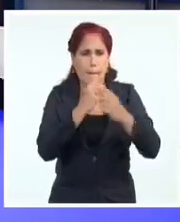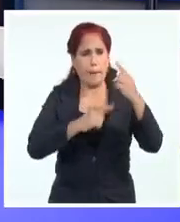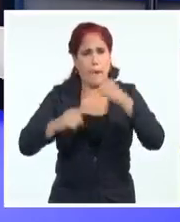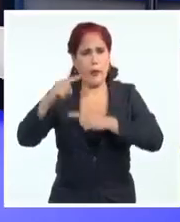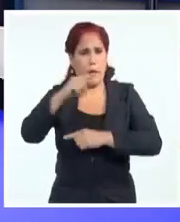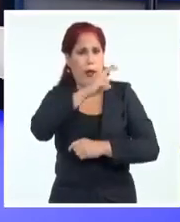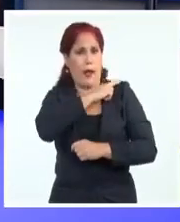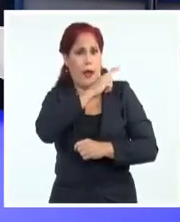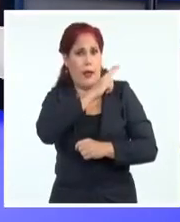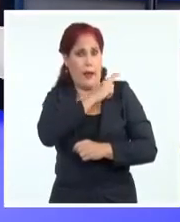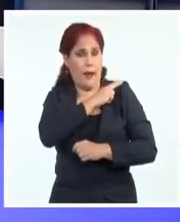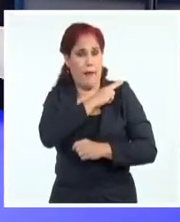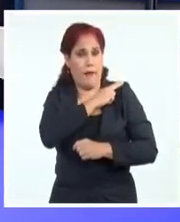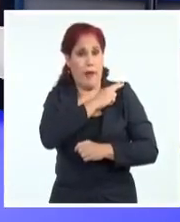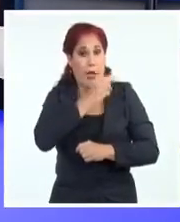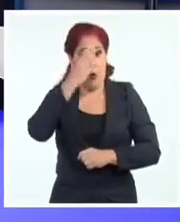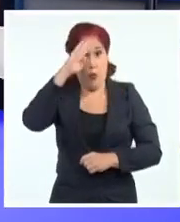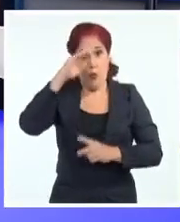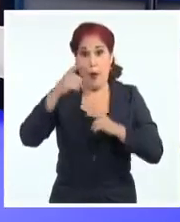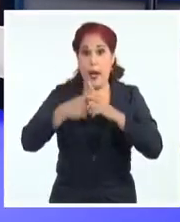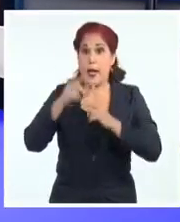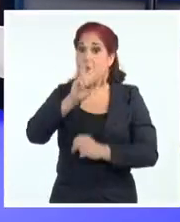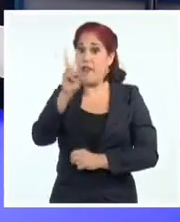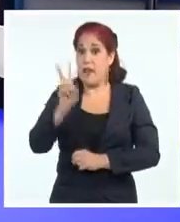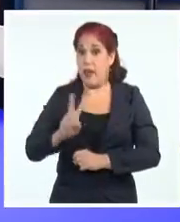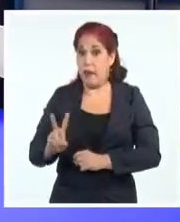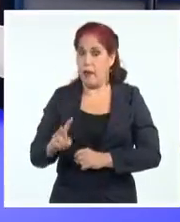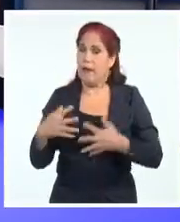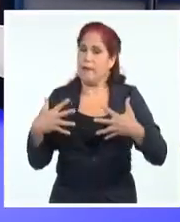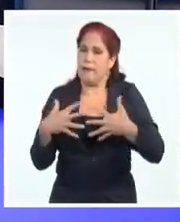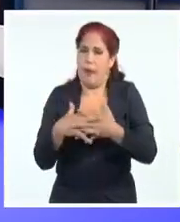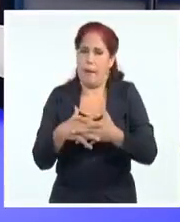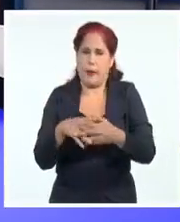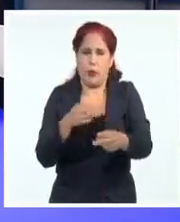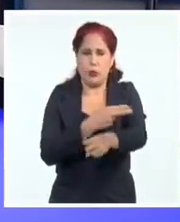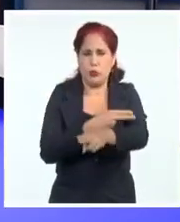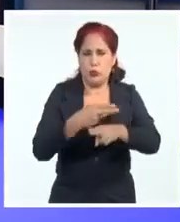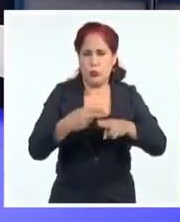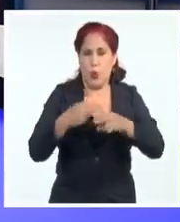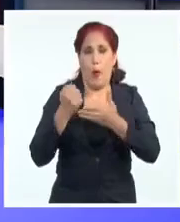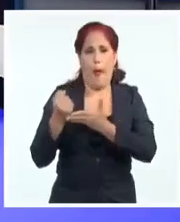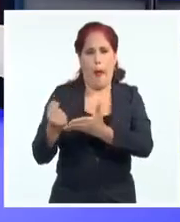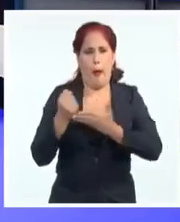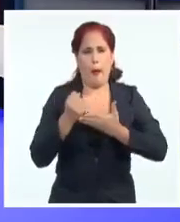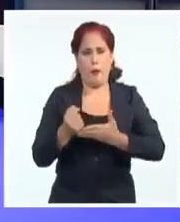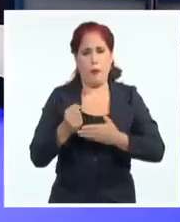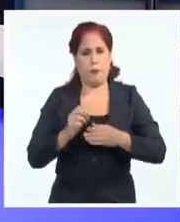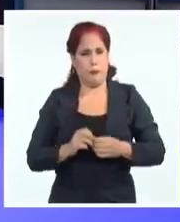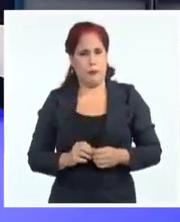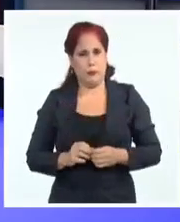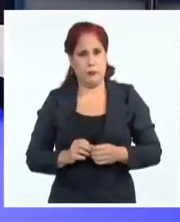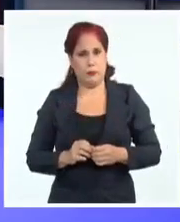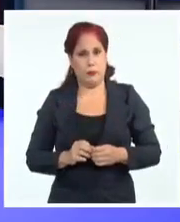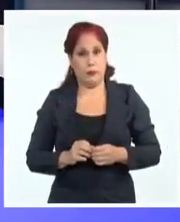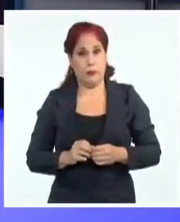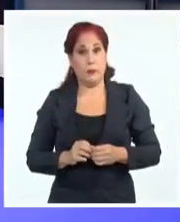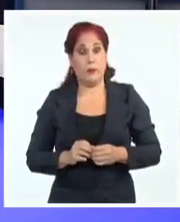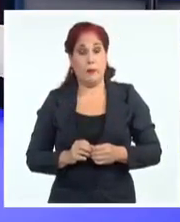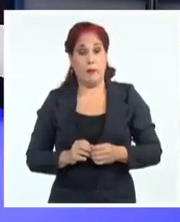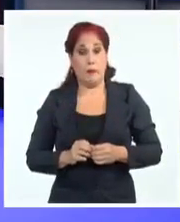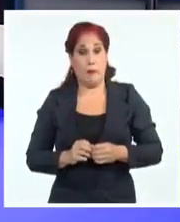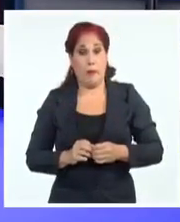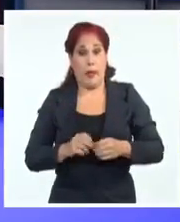dirigentes de ambas naciones le conceden a los especiales y entrañables lazos de amistad y cooperación que nos unen. El máximo dirigente